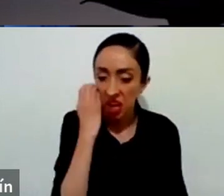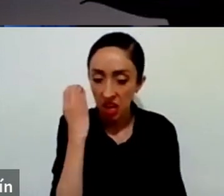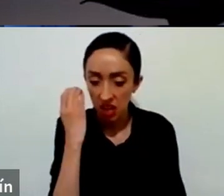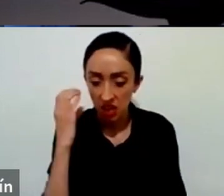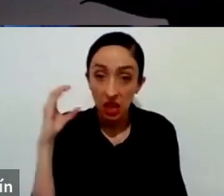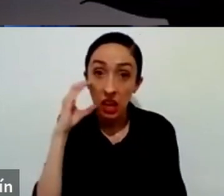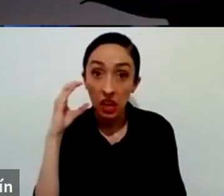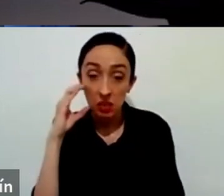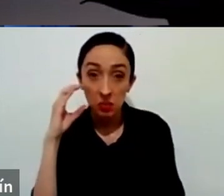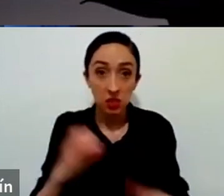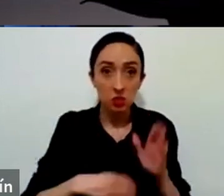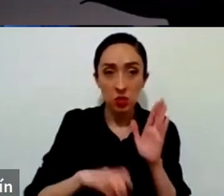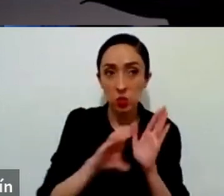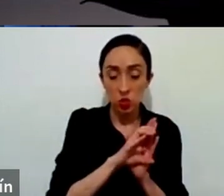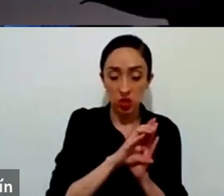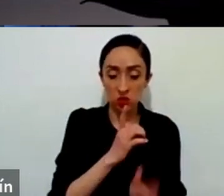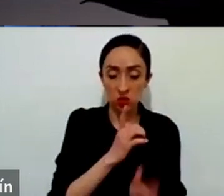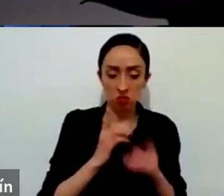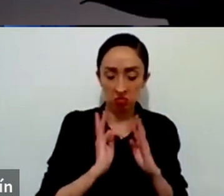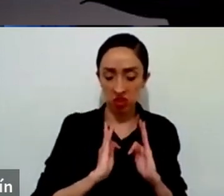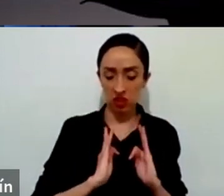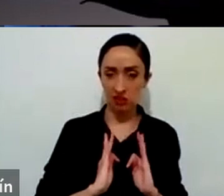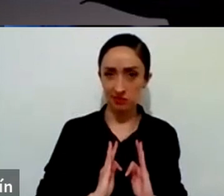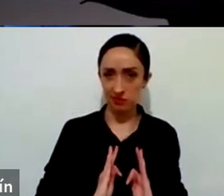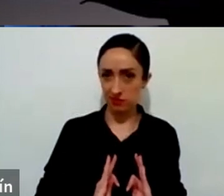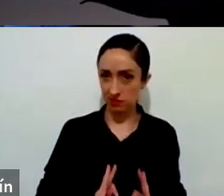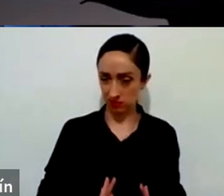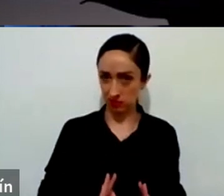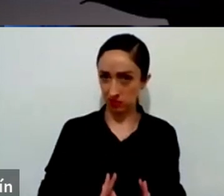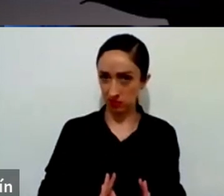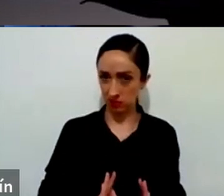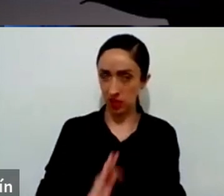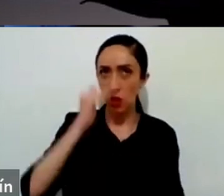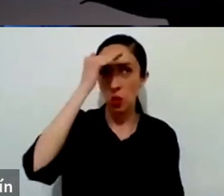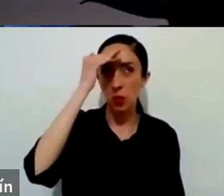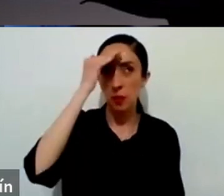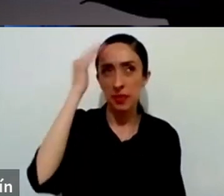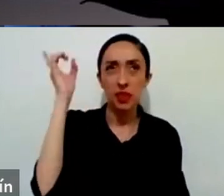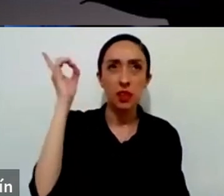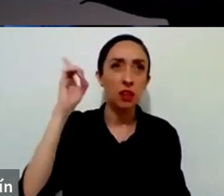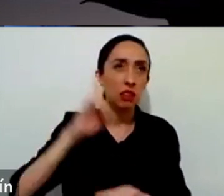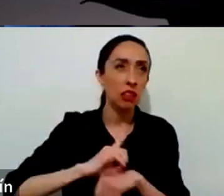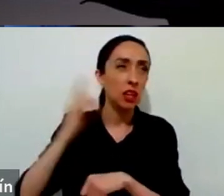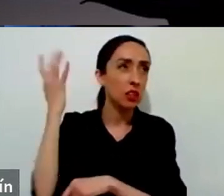Dejar que el día repose tranquilo en nuestros corazones ante Dios.